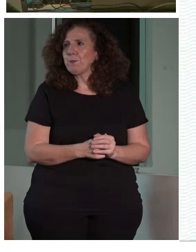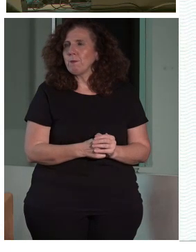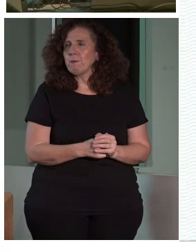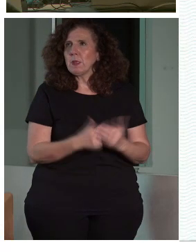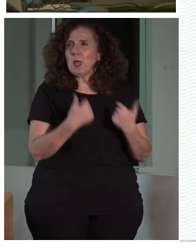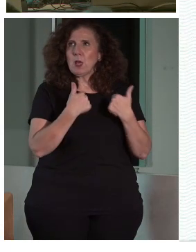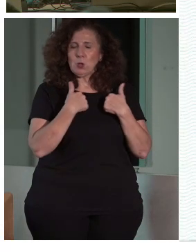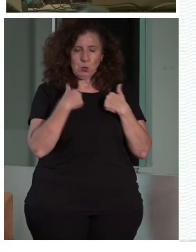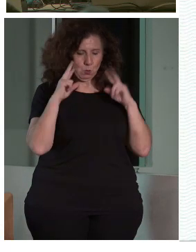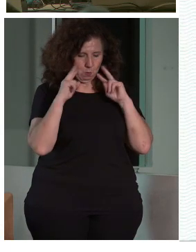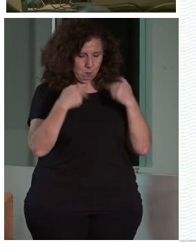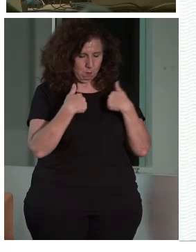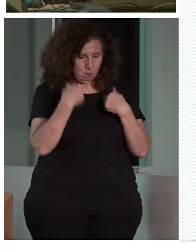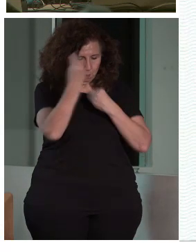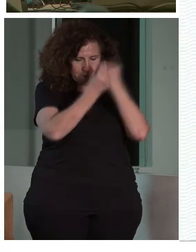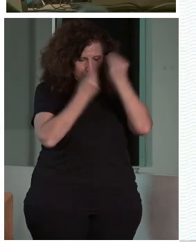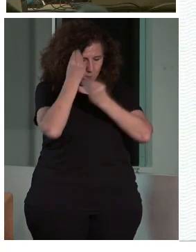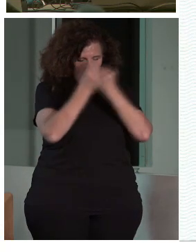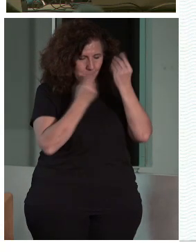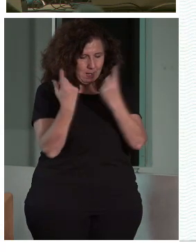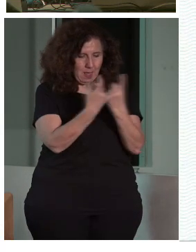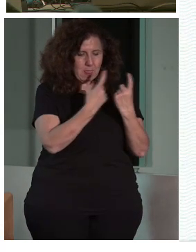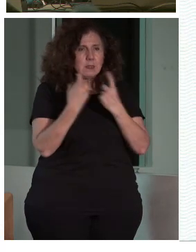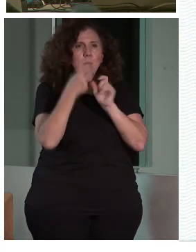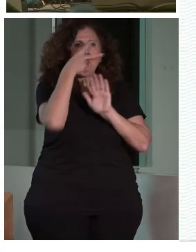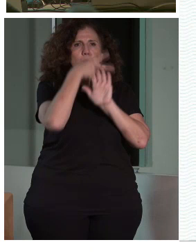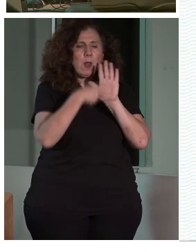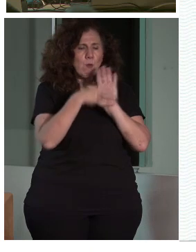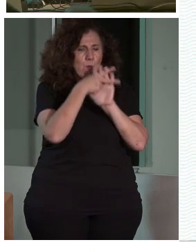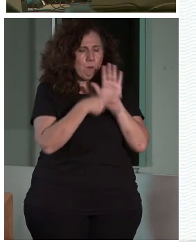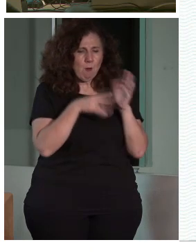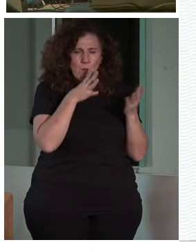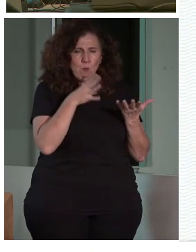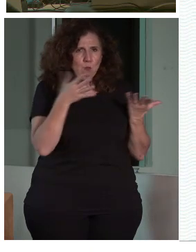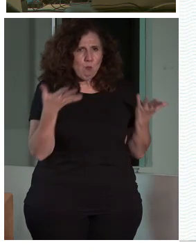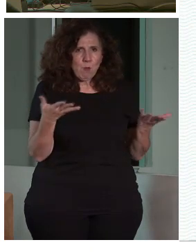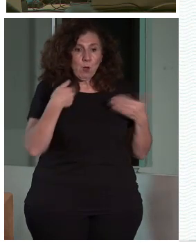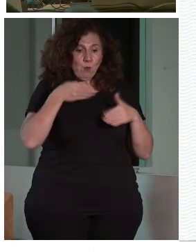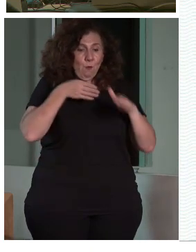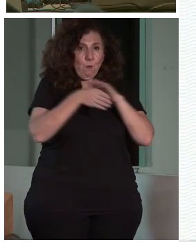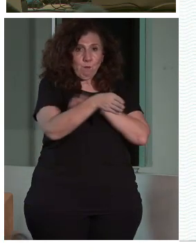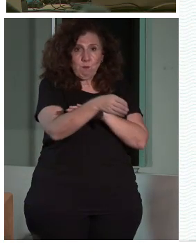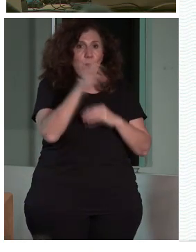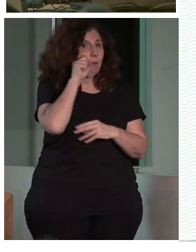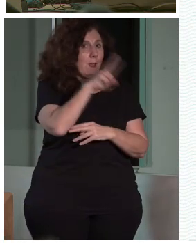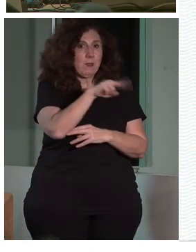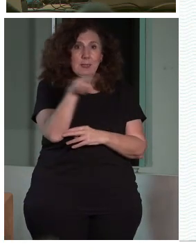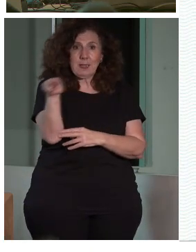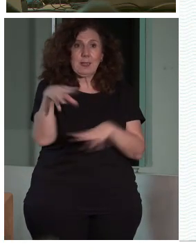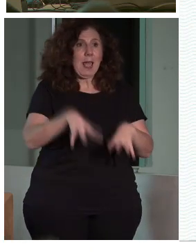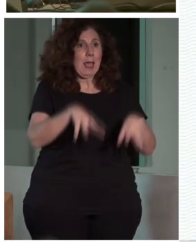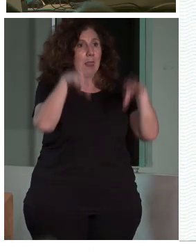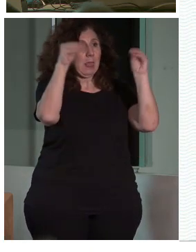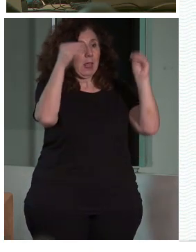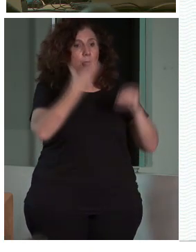plantearme la necesidad de una norma en una visita que hice a la Catedral de Murcia, una catedral preciosa que muchos de